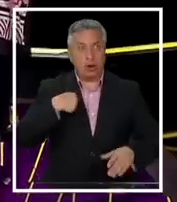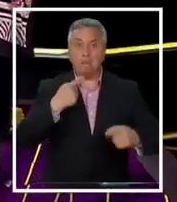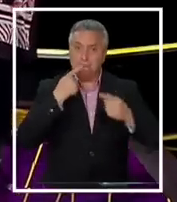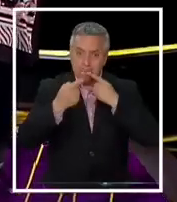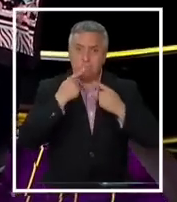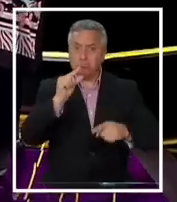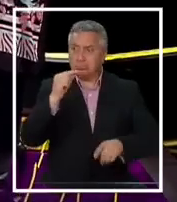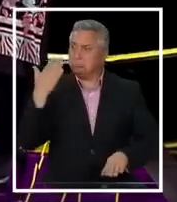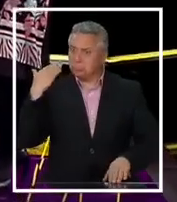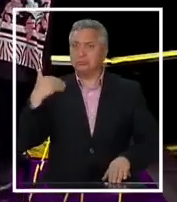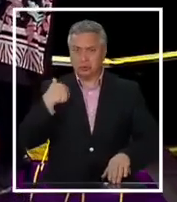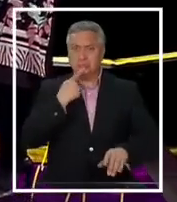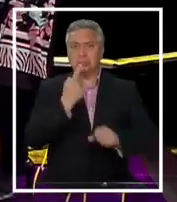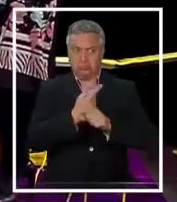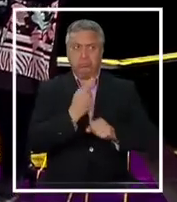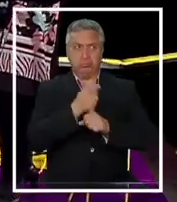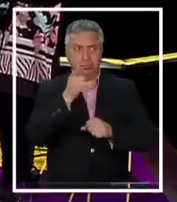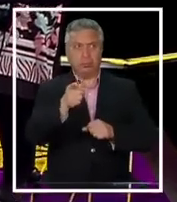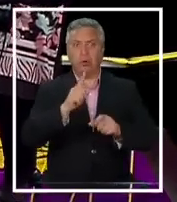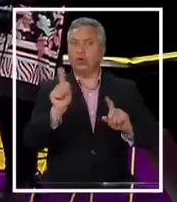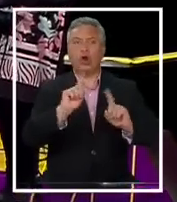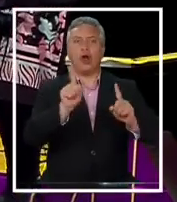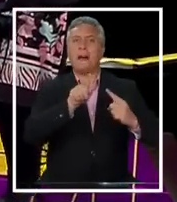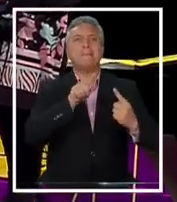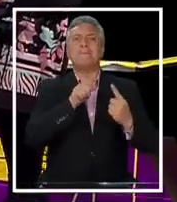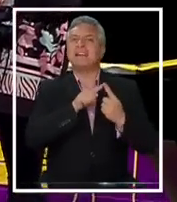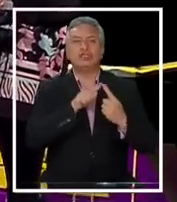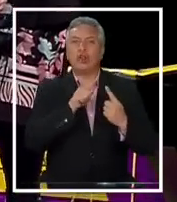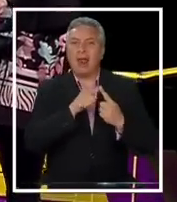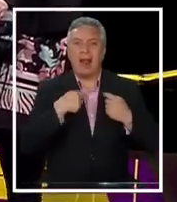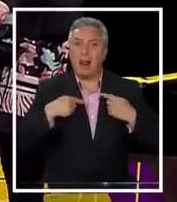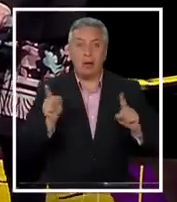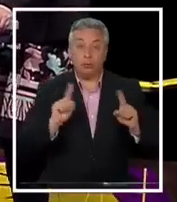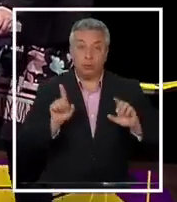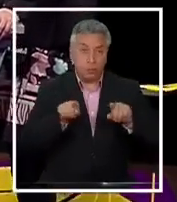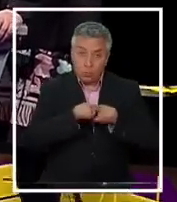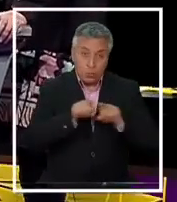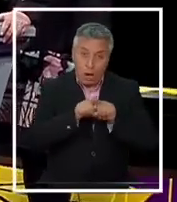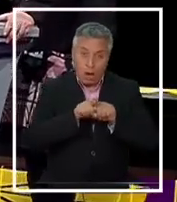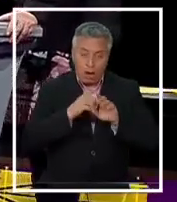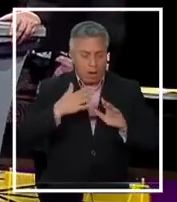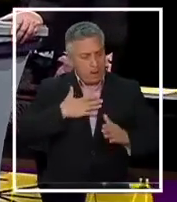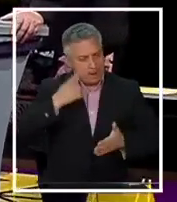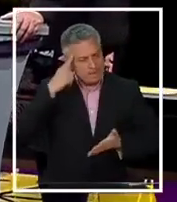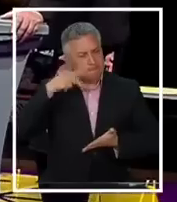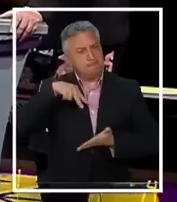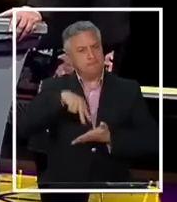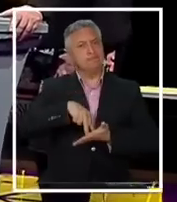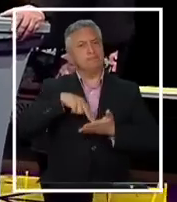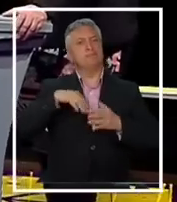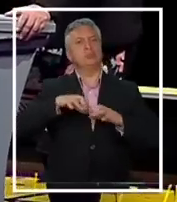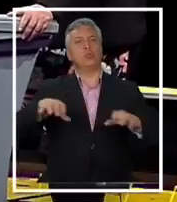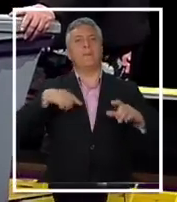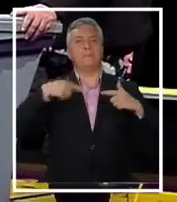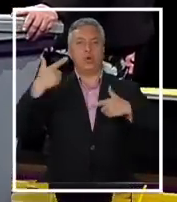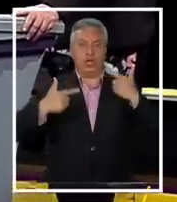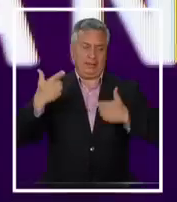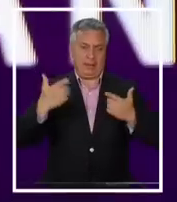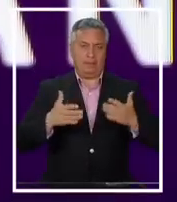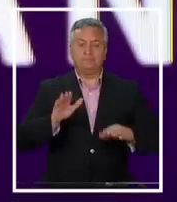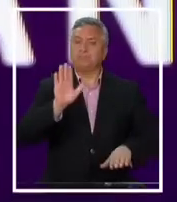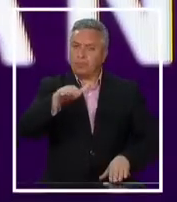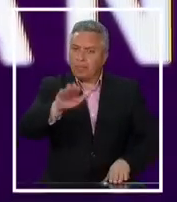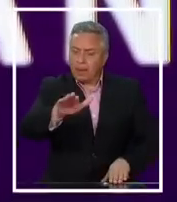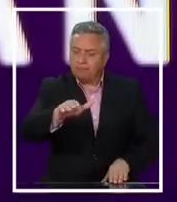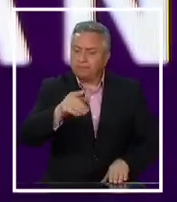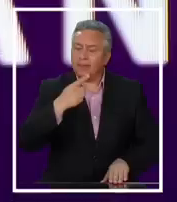hace un rato, no es algo personal, sino que de posturas políticas. Porque finalmente, Matías, lo que vemos es que